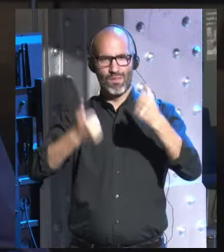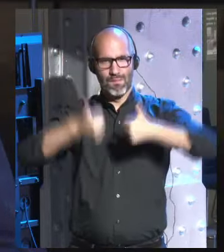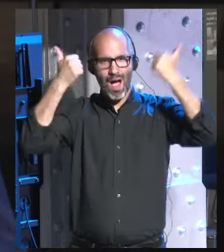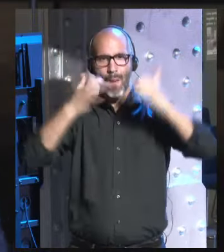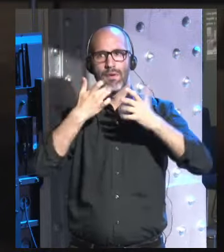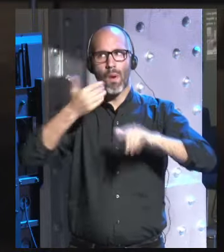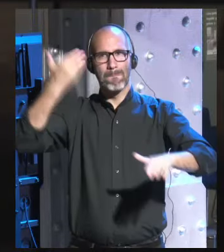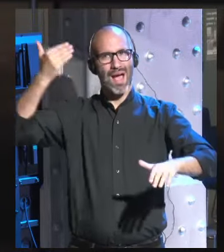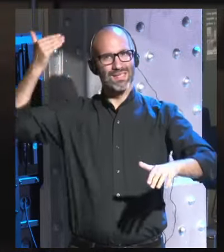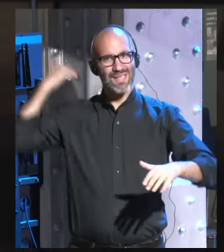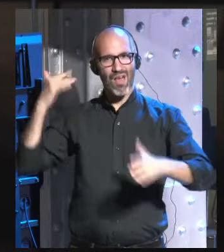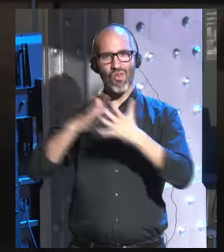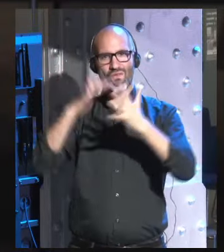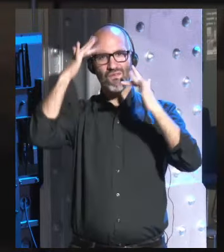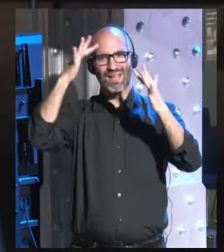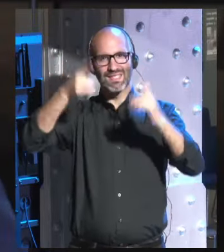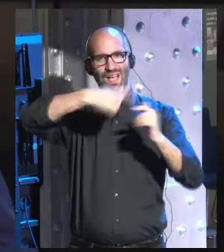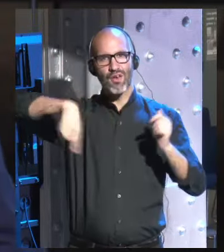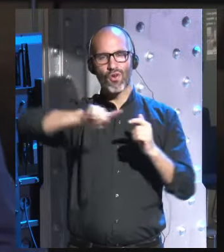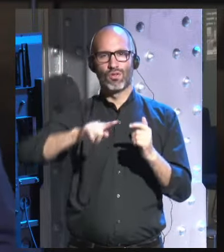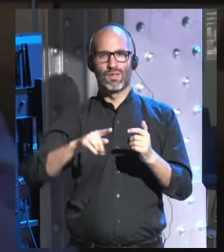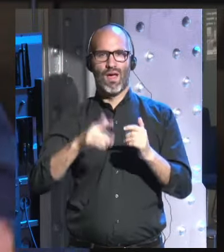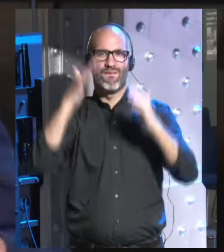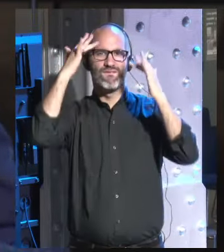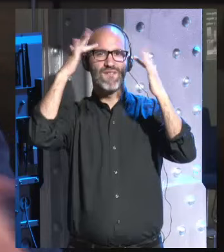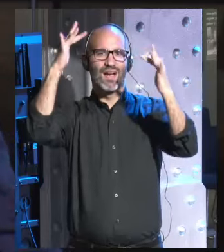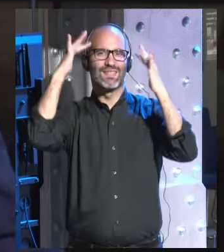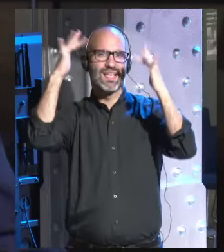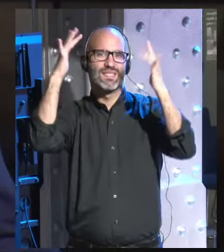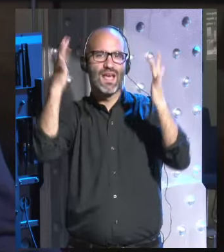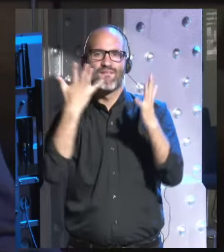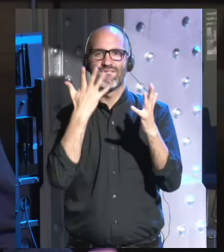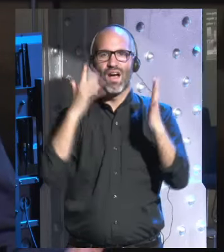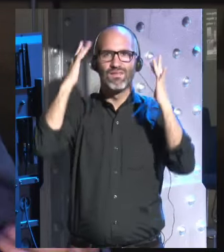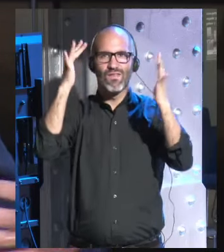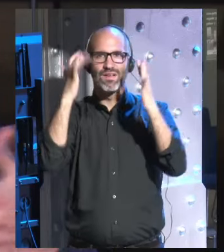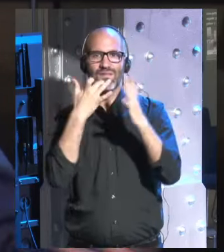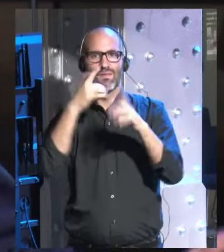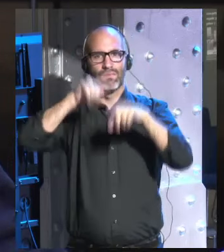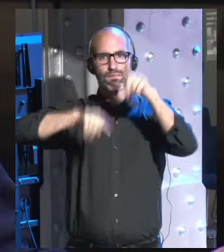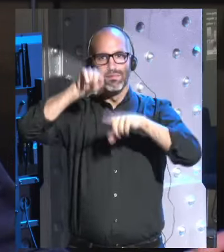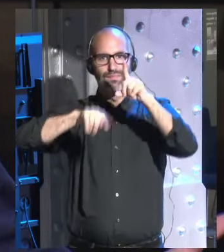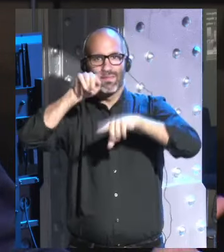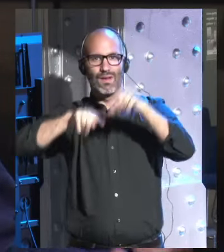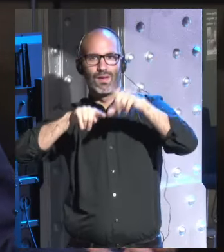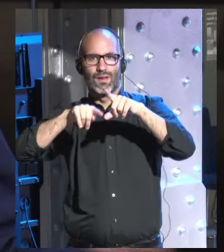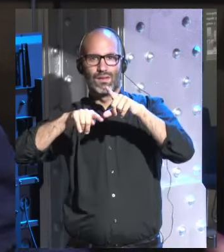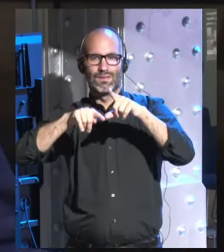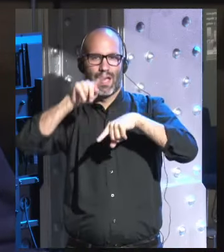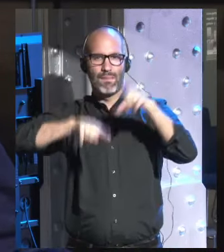nuestras fantasías que vienen canalizadas a través del arte influencian han influido en nuestro